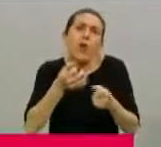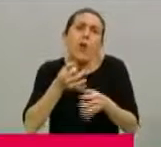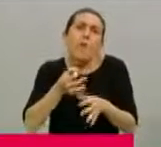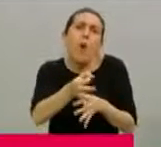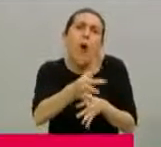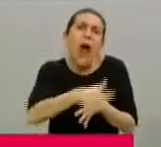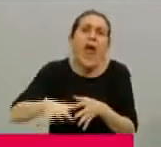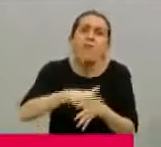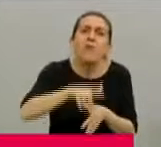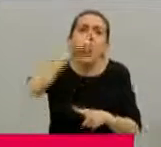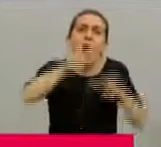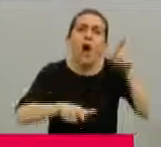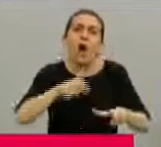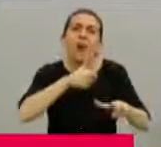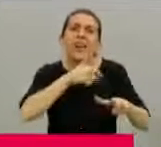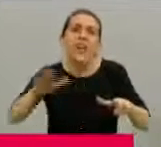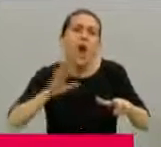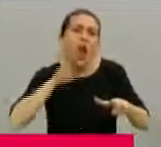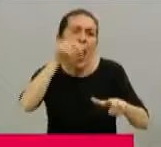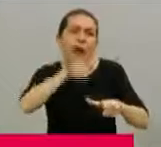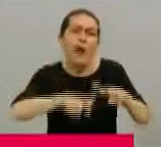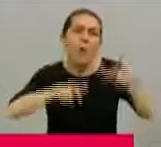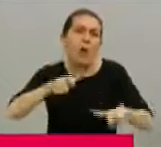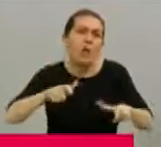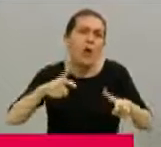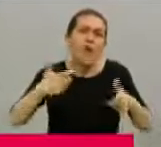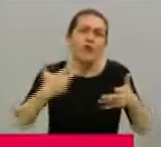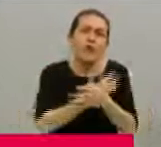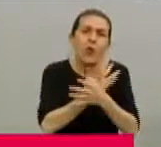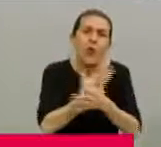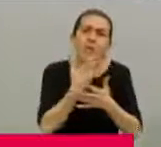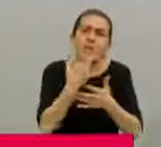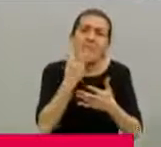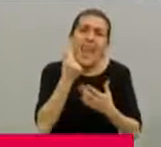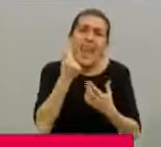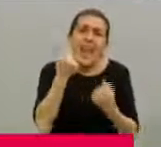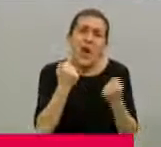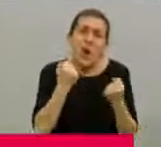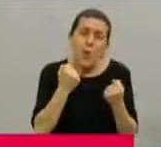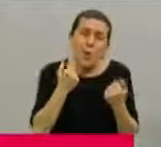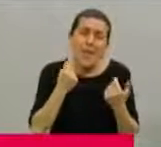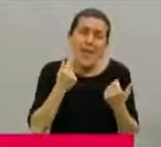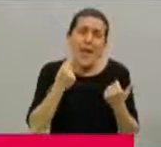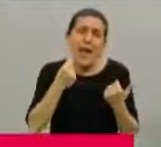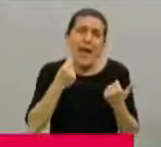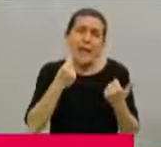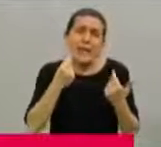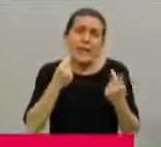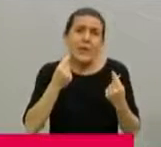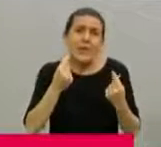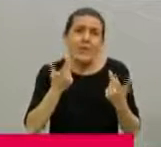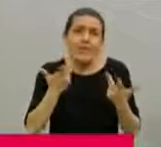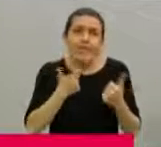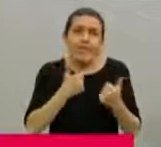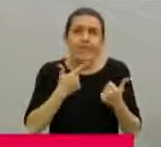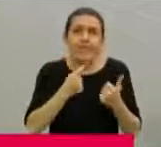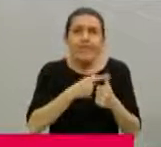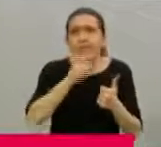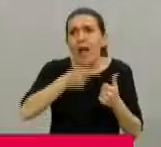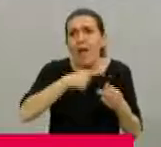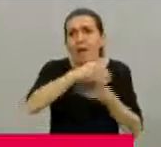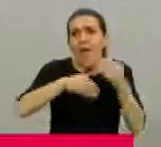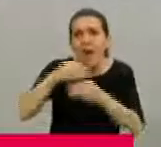Río Negro, un esfuerzo económico, porque esta pandemia, como sabemos, ha impactado económicamente a las